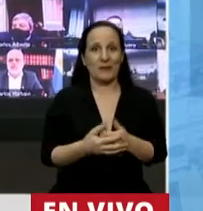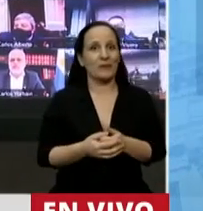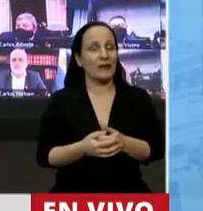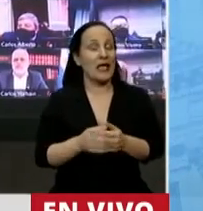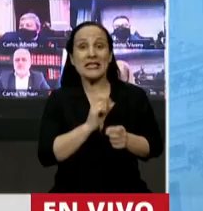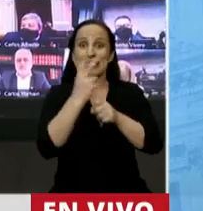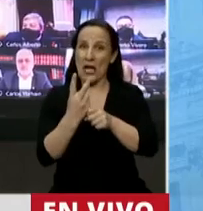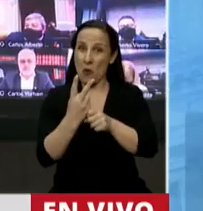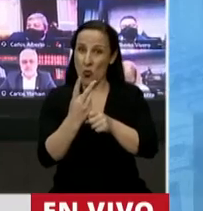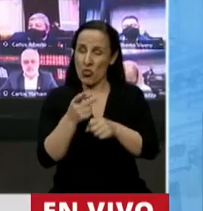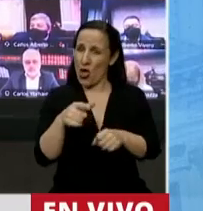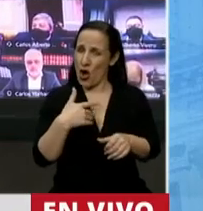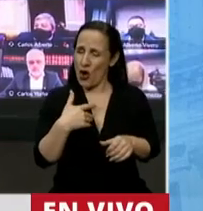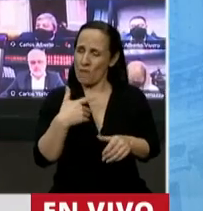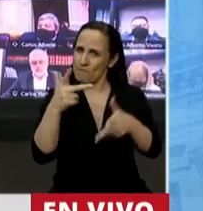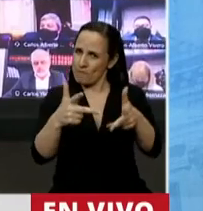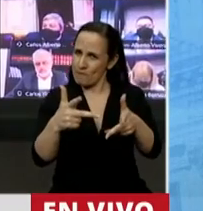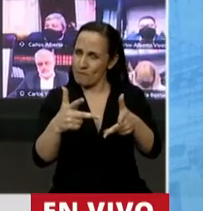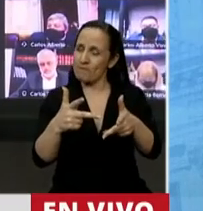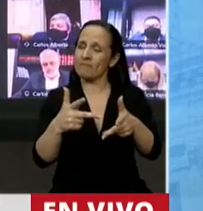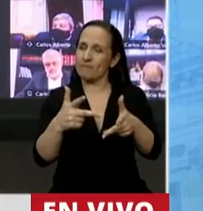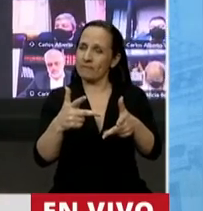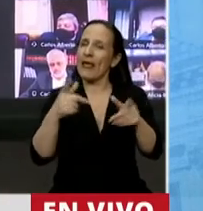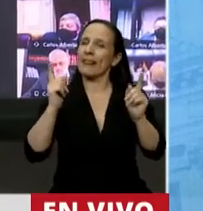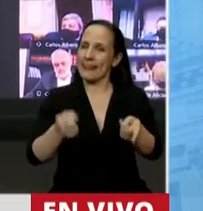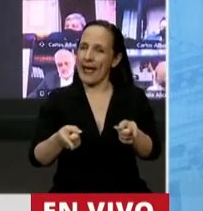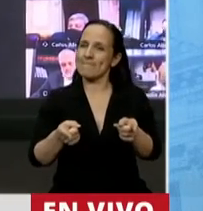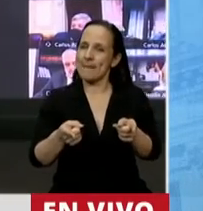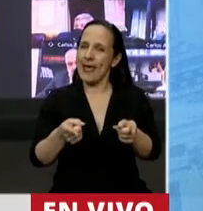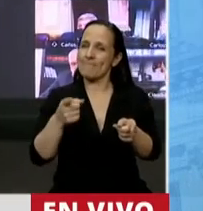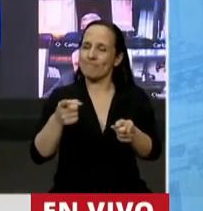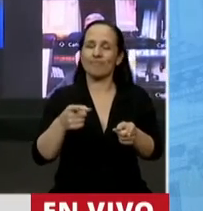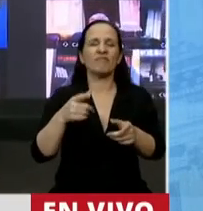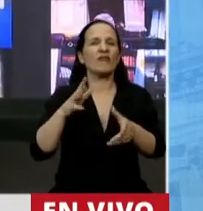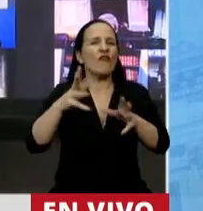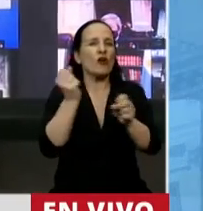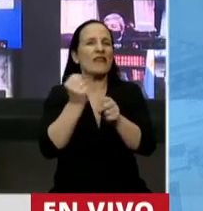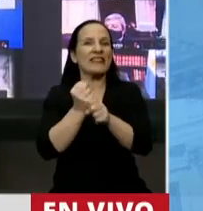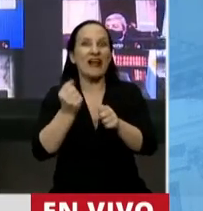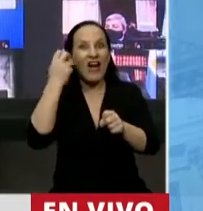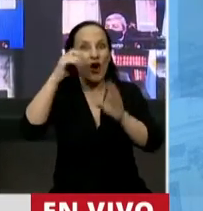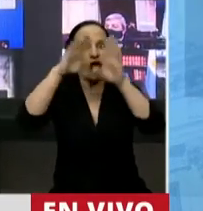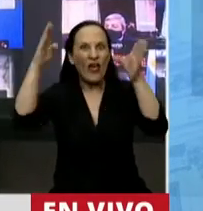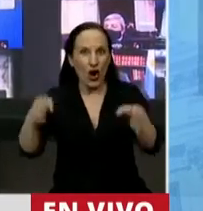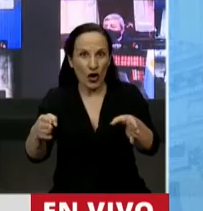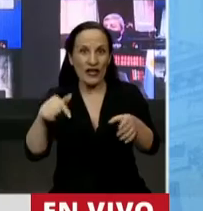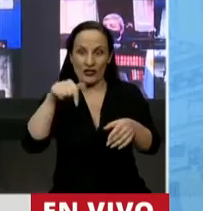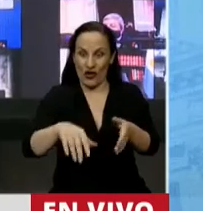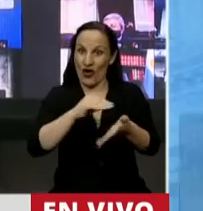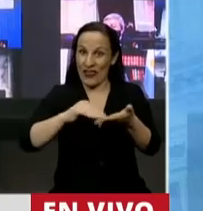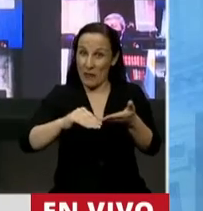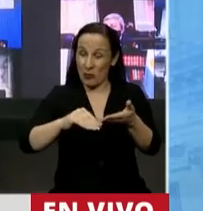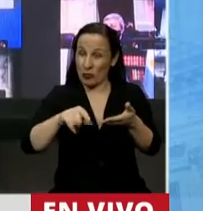En segundo lugar, me parece que también denostamos la tarea del Congreso de la Nación y específicamente de esta Cámara de